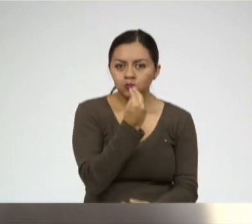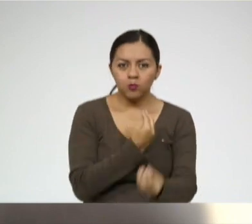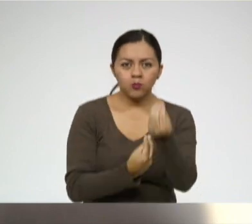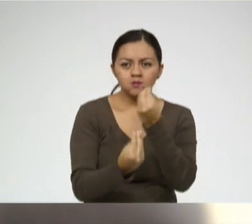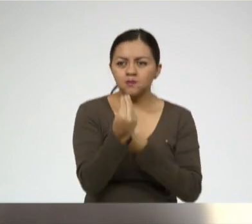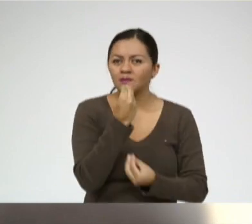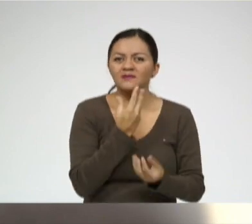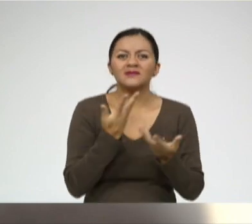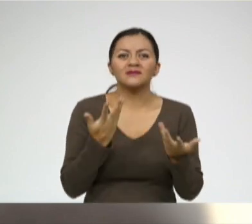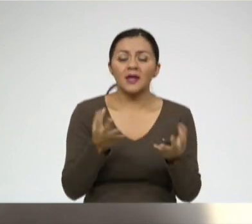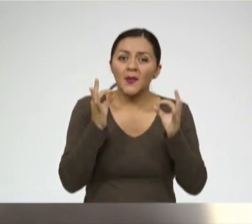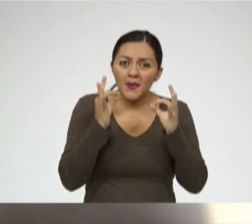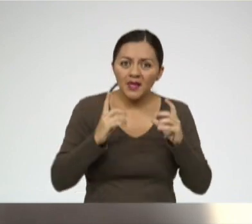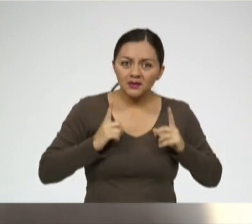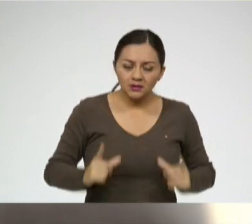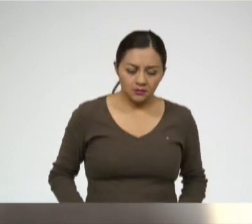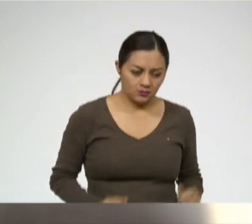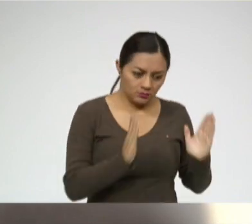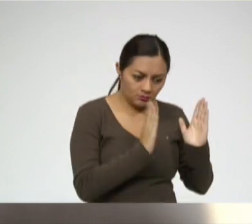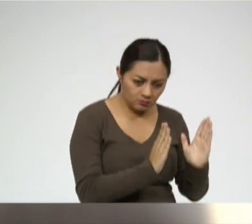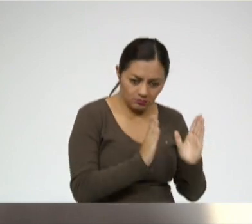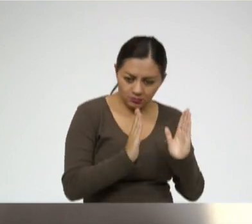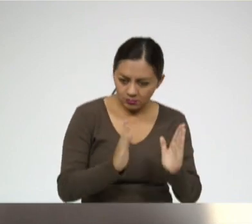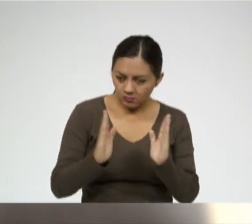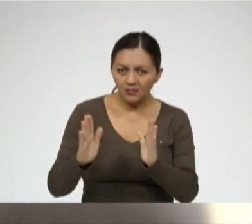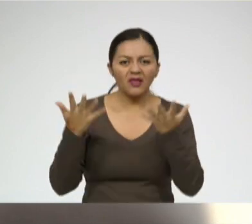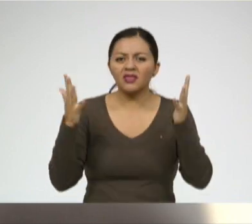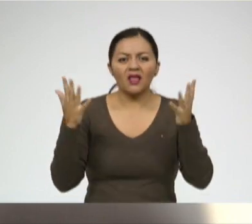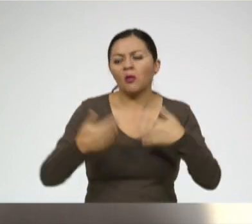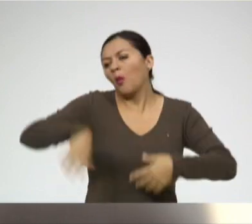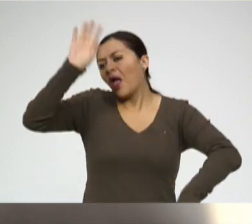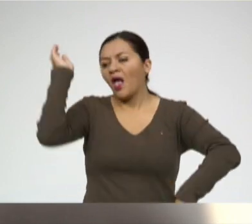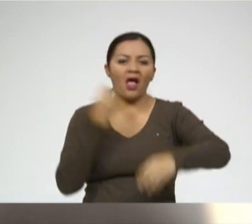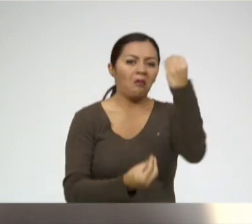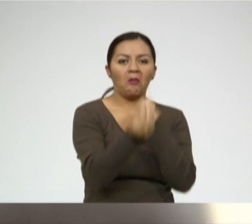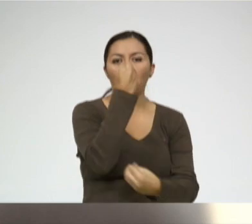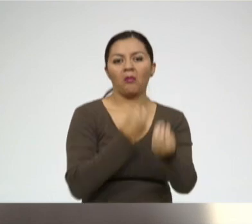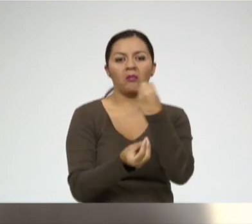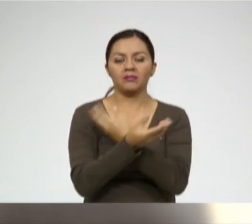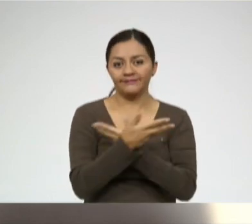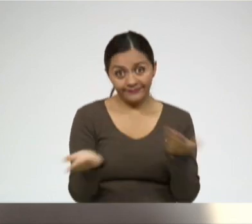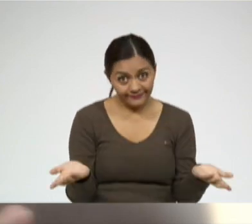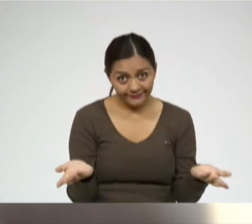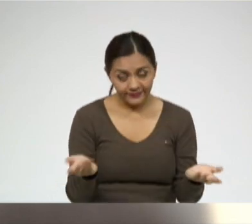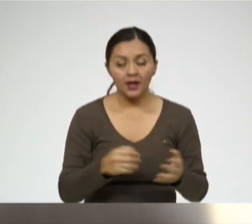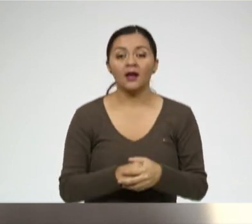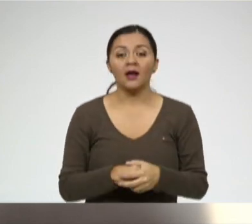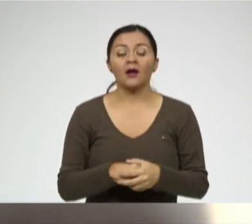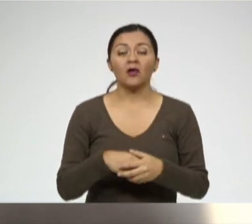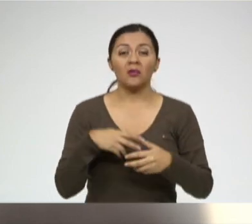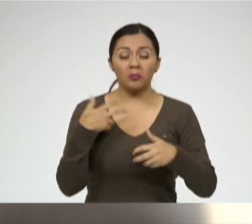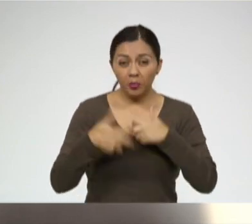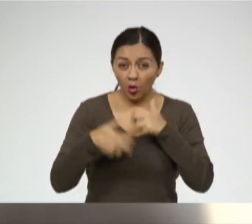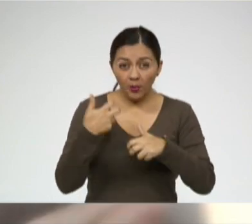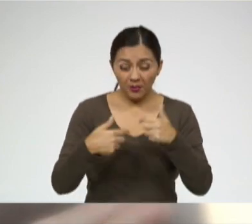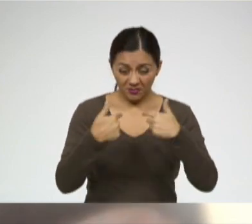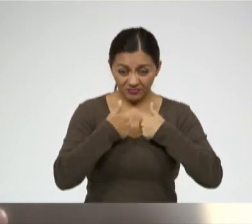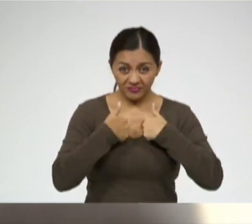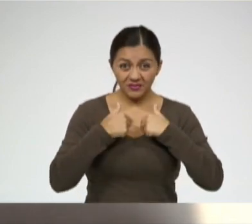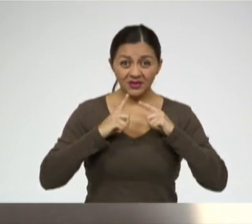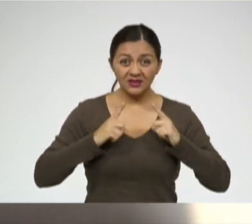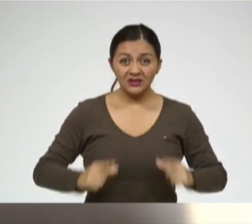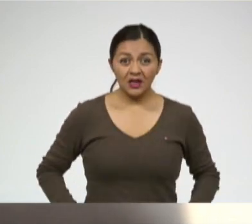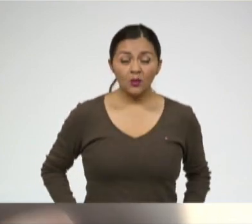no son adecuadas. en la dieta normal de una persona. Entonces el problema en sí nace